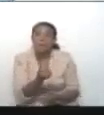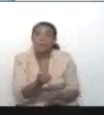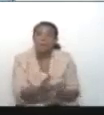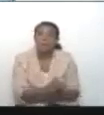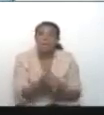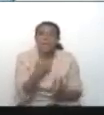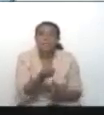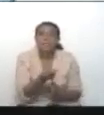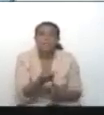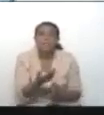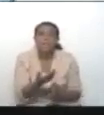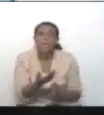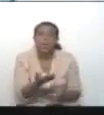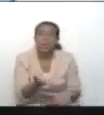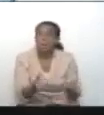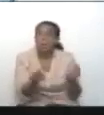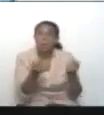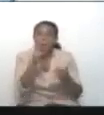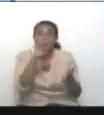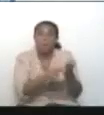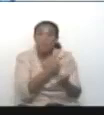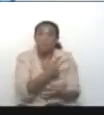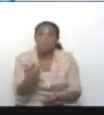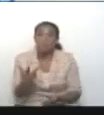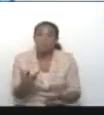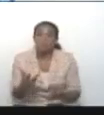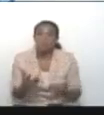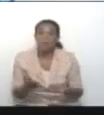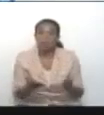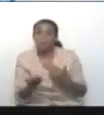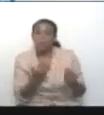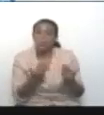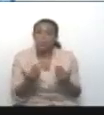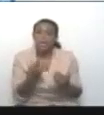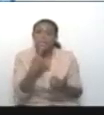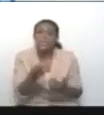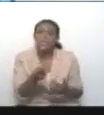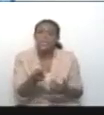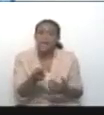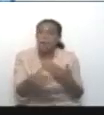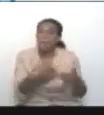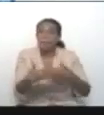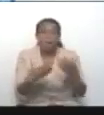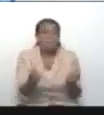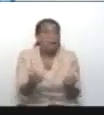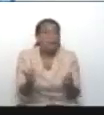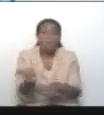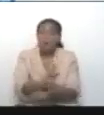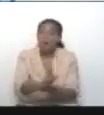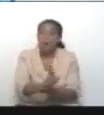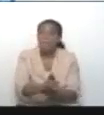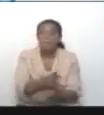Y después lo reactivan en 2023. Y le dicen que acelere el proceso.